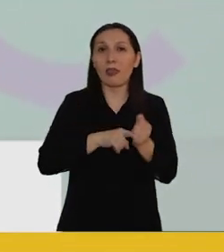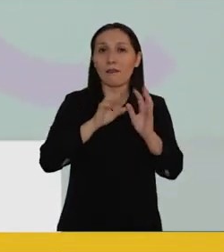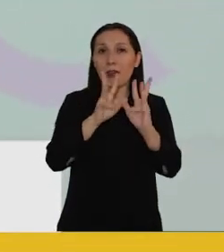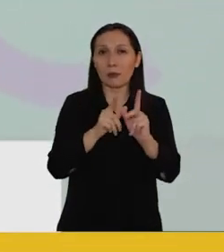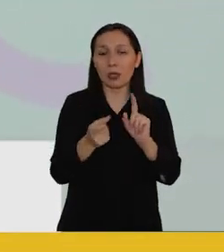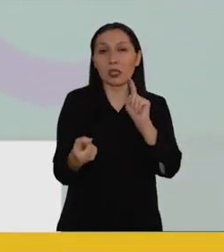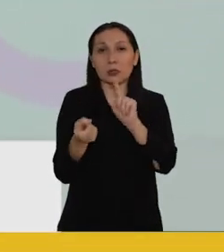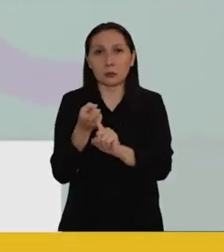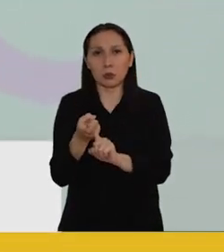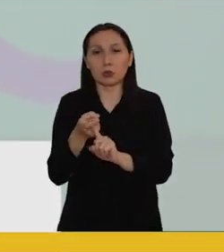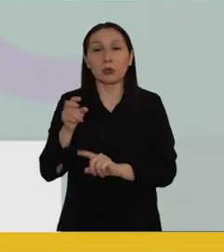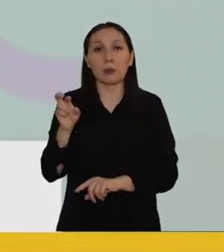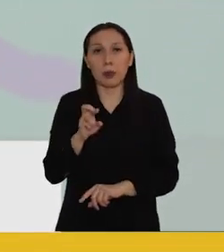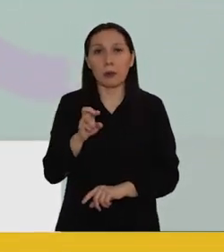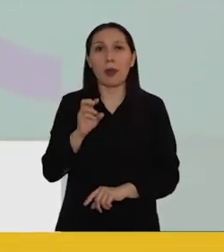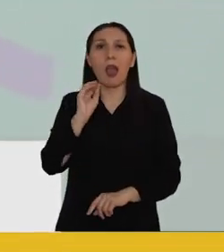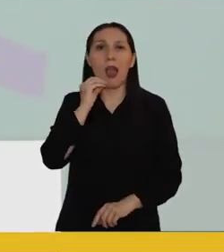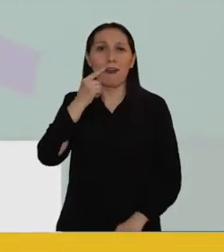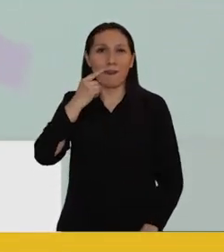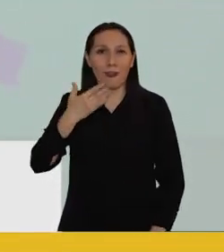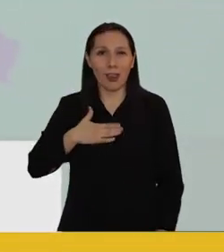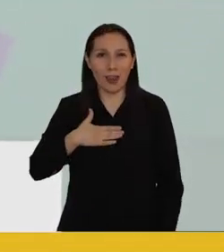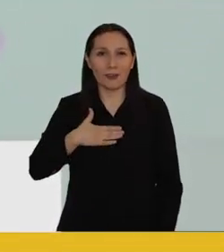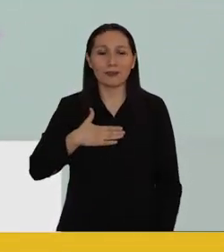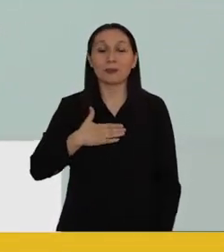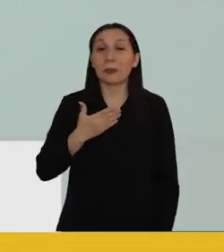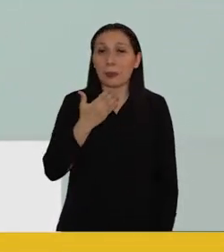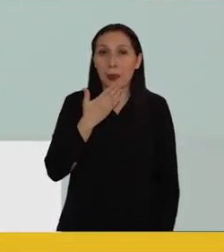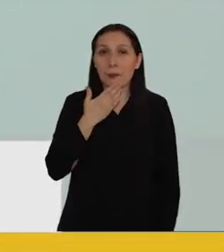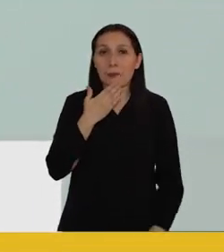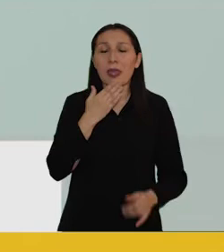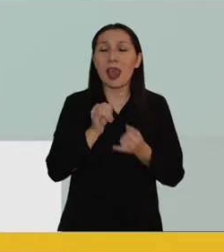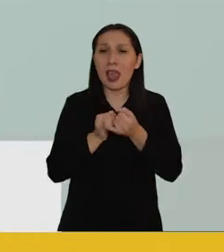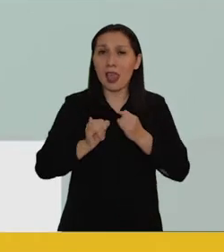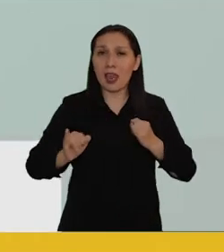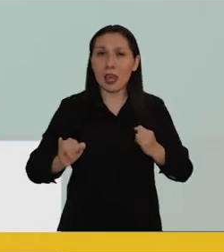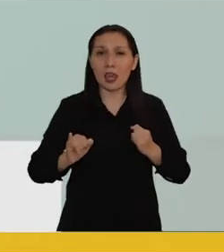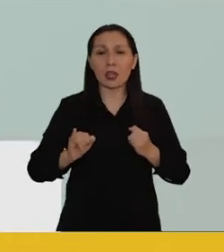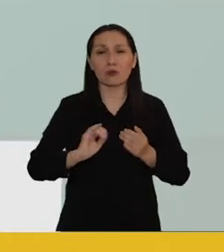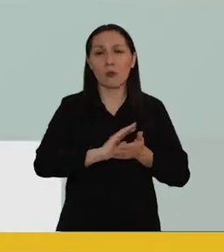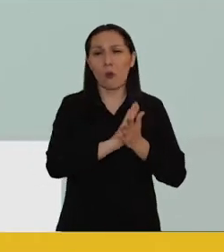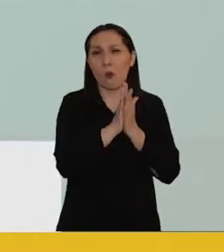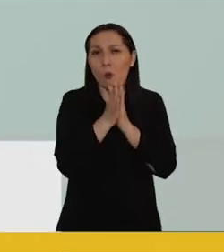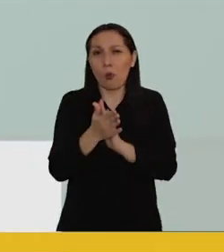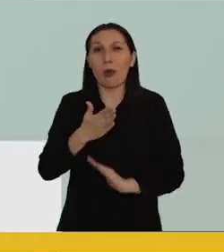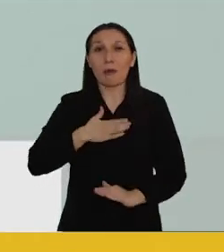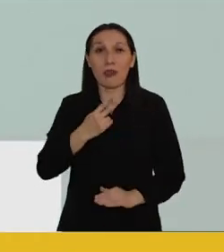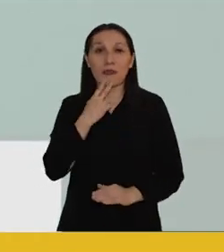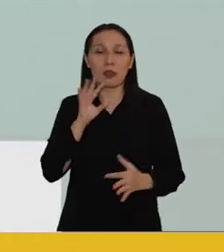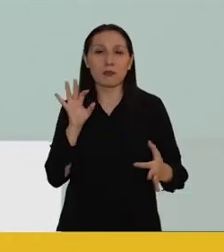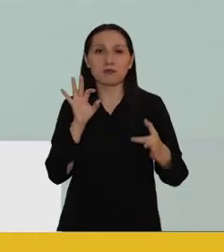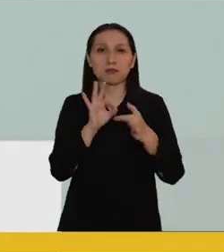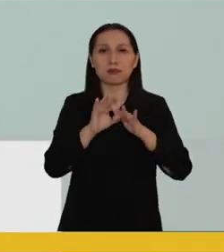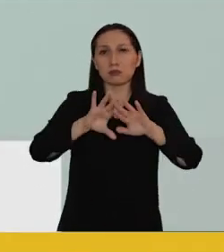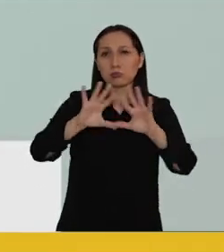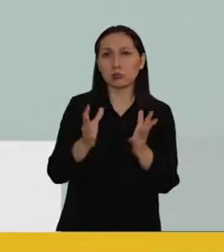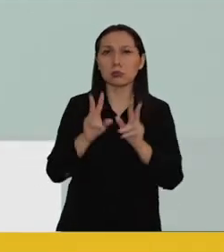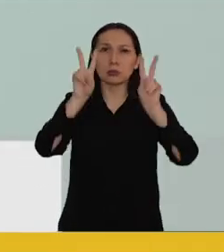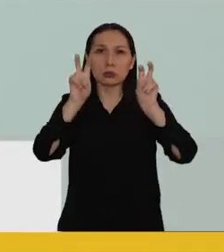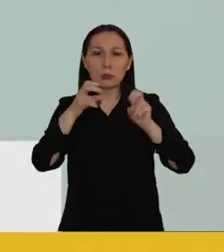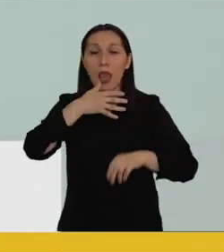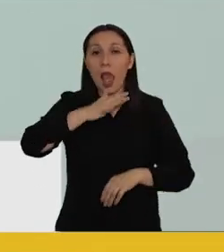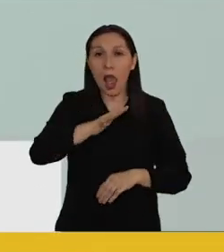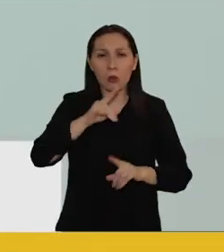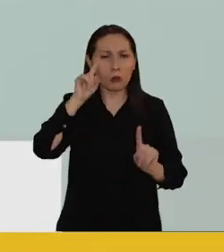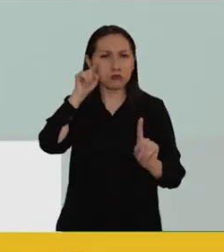soy un hombre de familia. Soy esposo, soy padre y soy abuelo. También soy un ingeniero y he estado toda mi vida vinculado